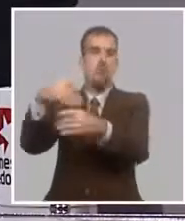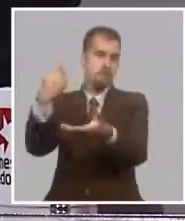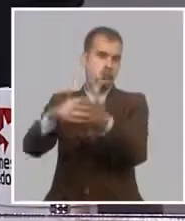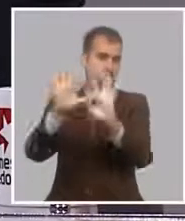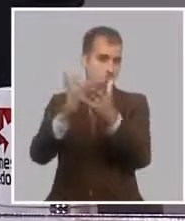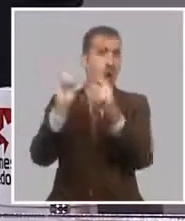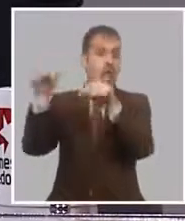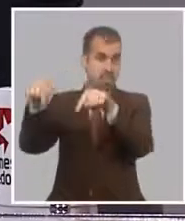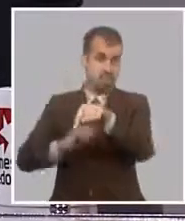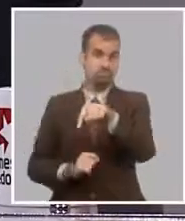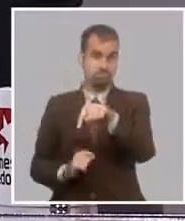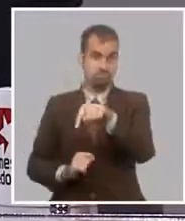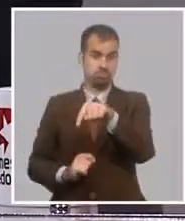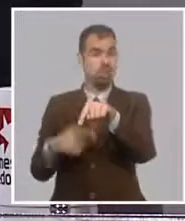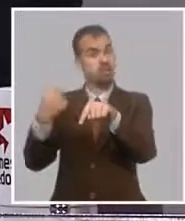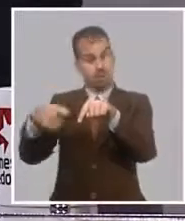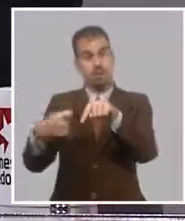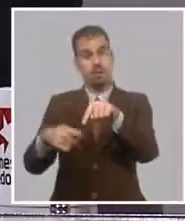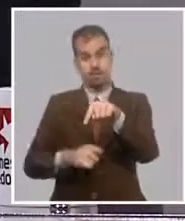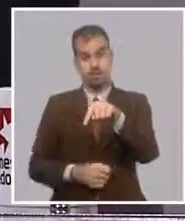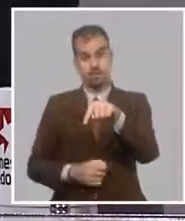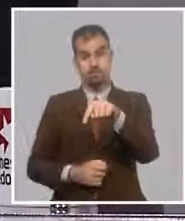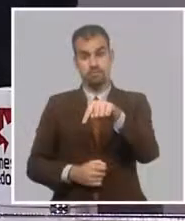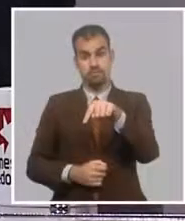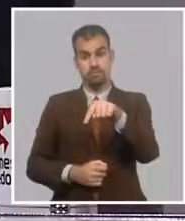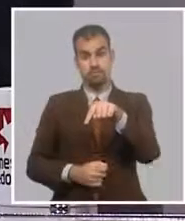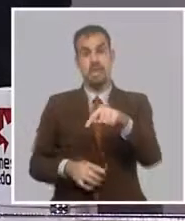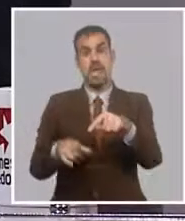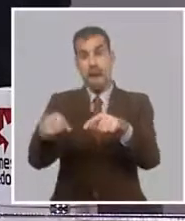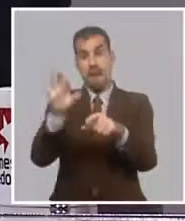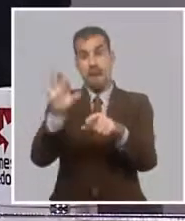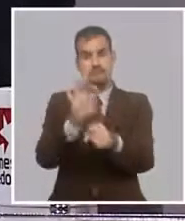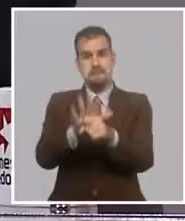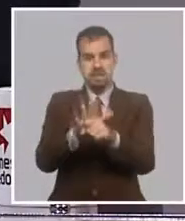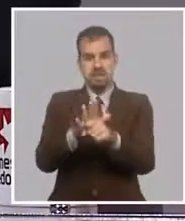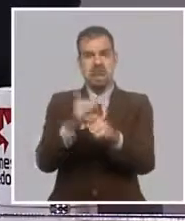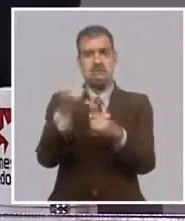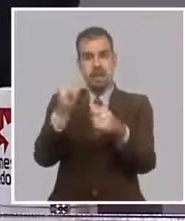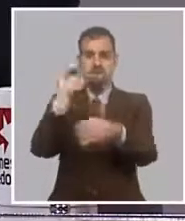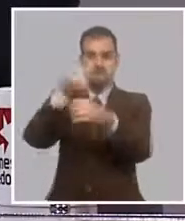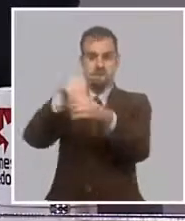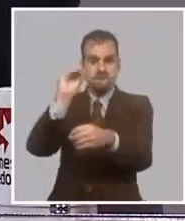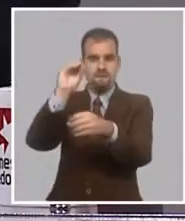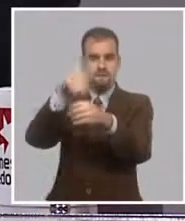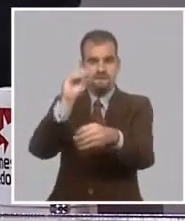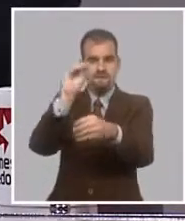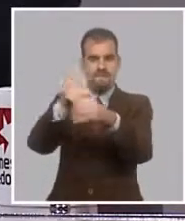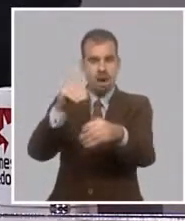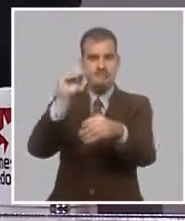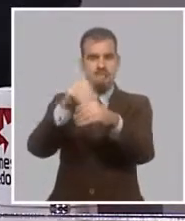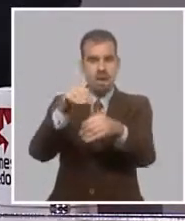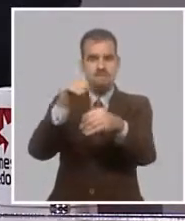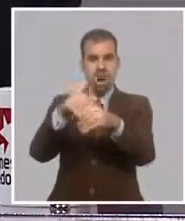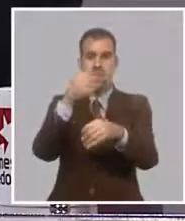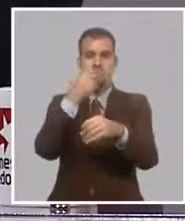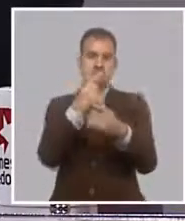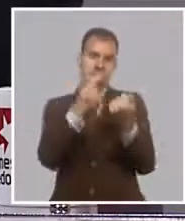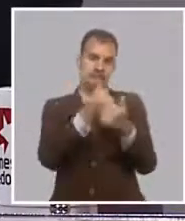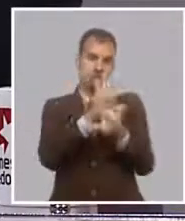Y esta se vincula con lo que estábamos diciendo anteriormente, de que por ahí le empiezan a transitar flujos para poder respaldar los financiamientos.